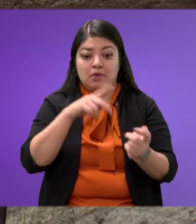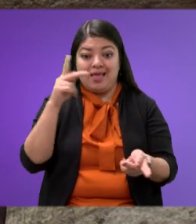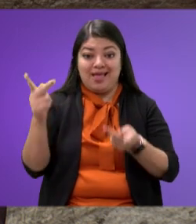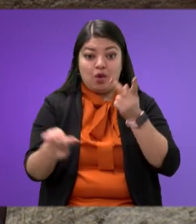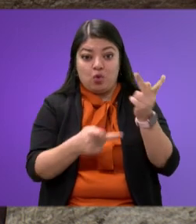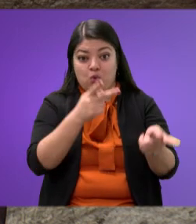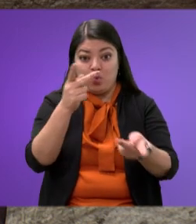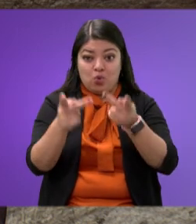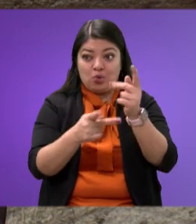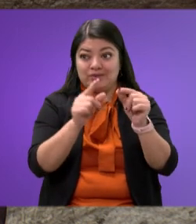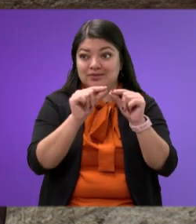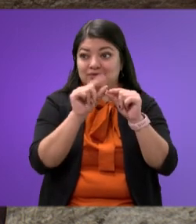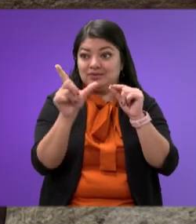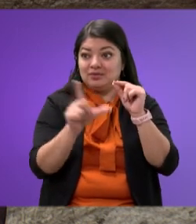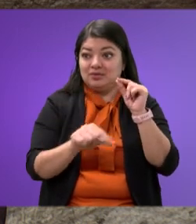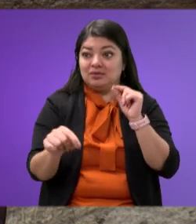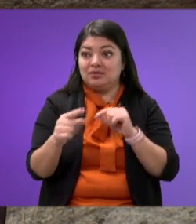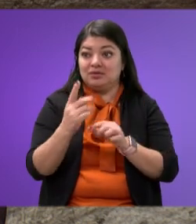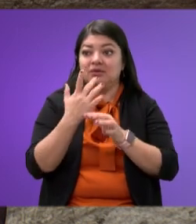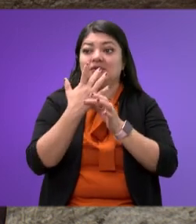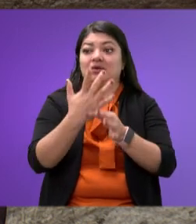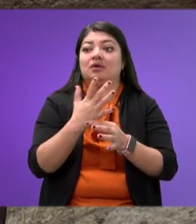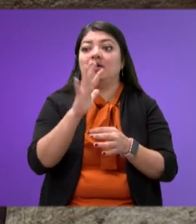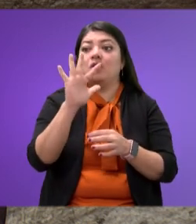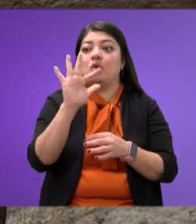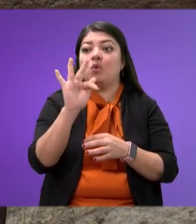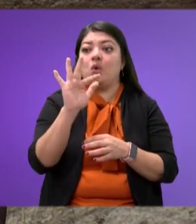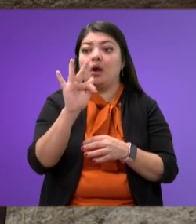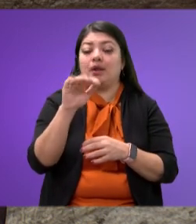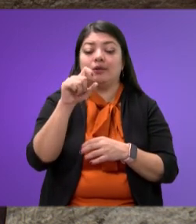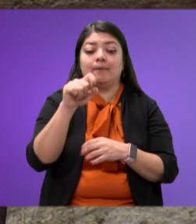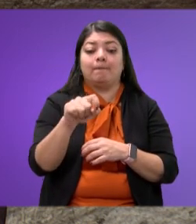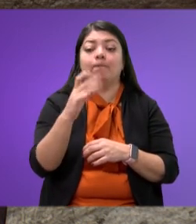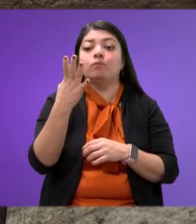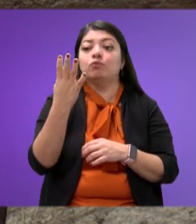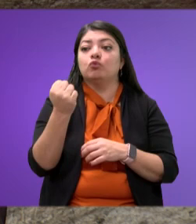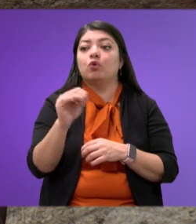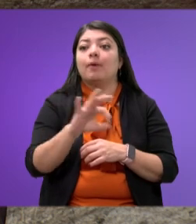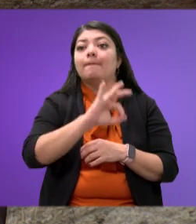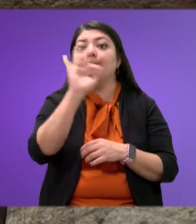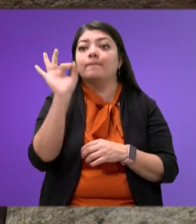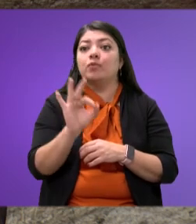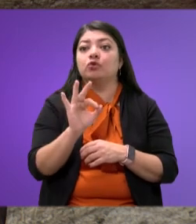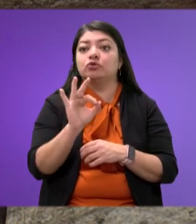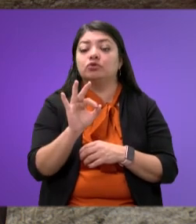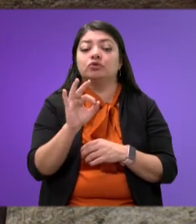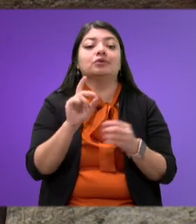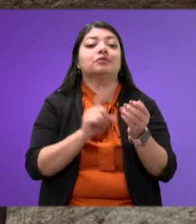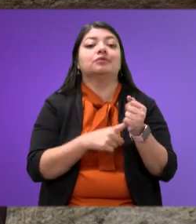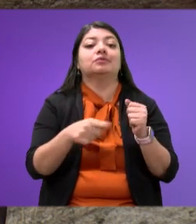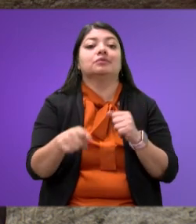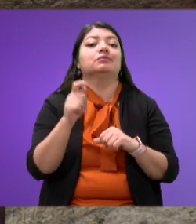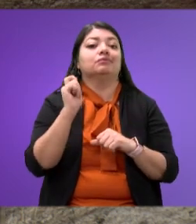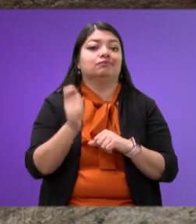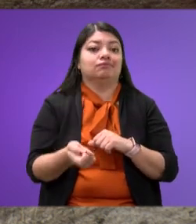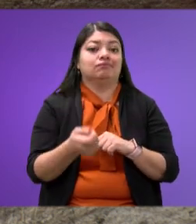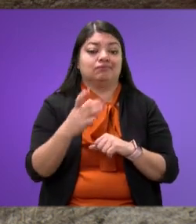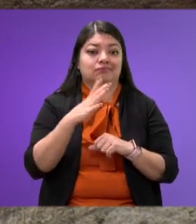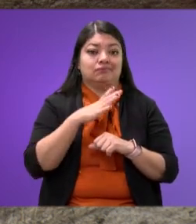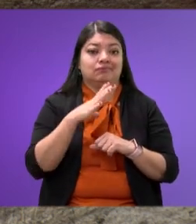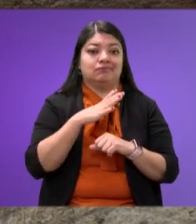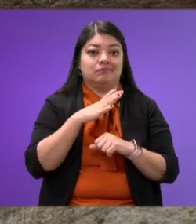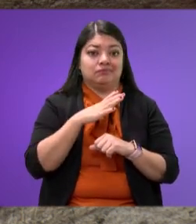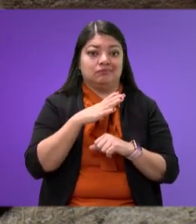dice que el 40.9% se les causó una lesión